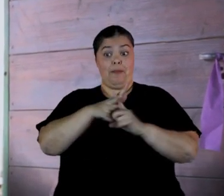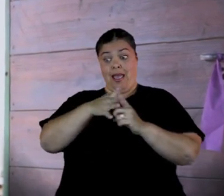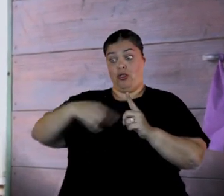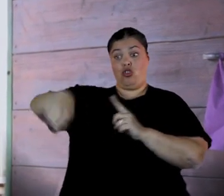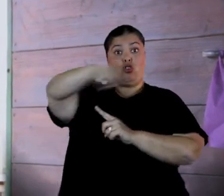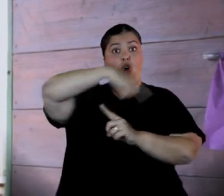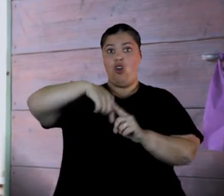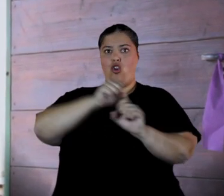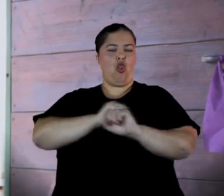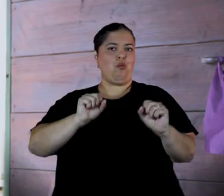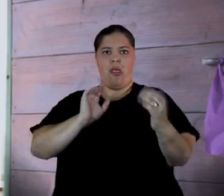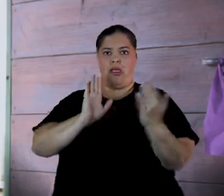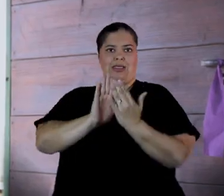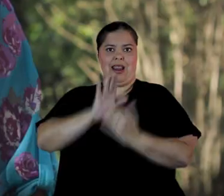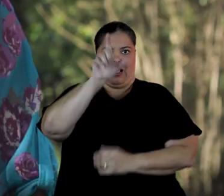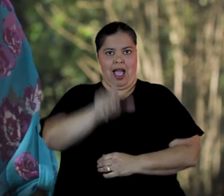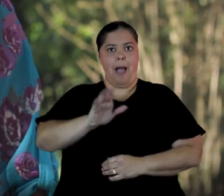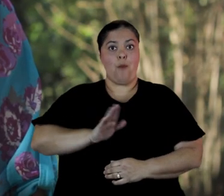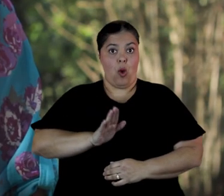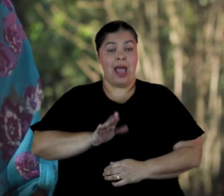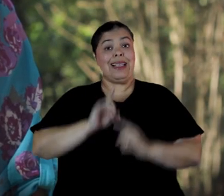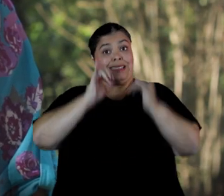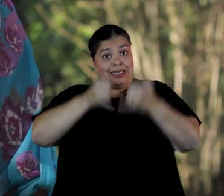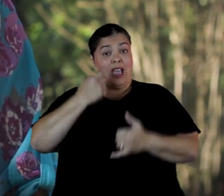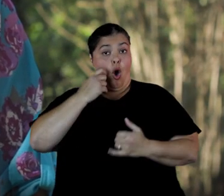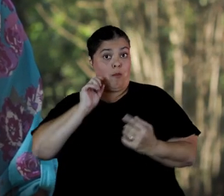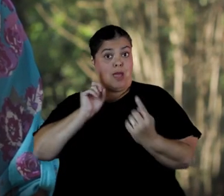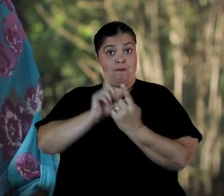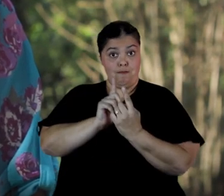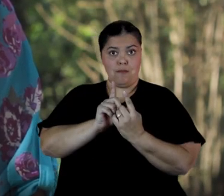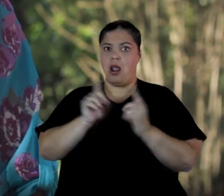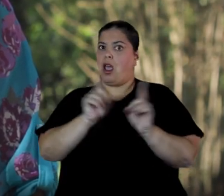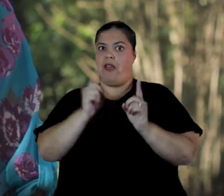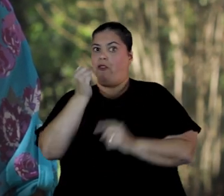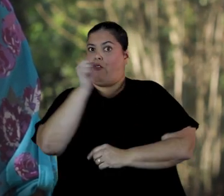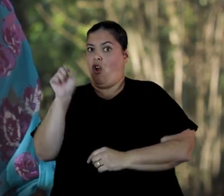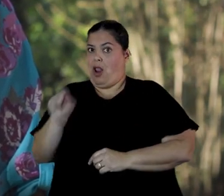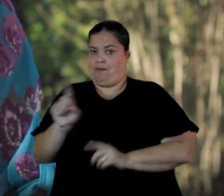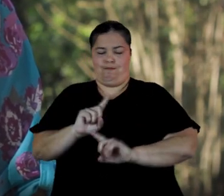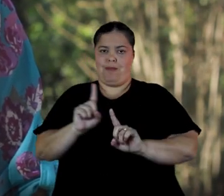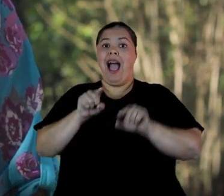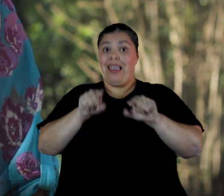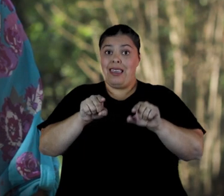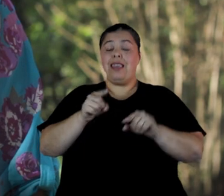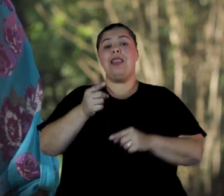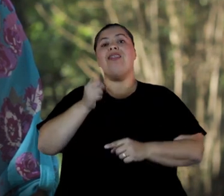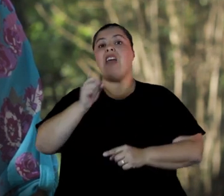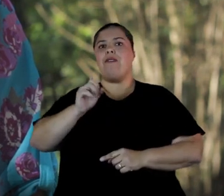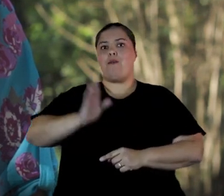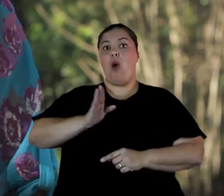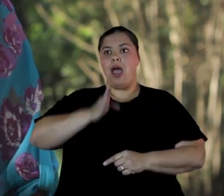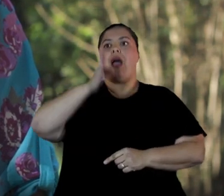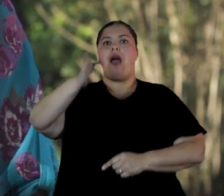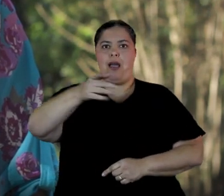caso de que lo haga, está incumpliendo y ese incumplimiento la mujer debería ir y ampliar la denuncia en la comisaría